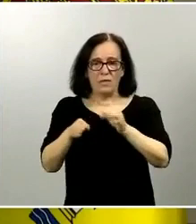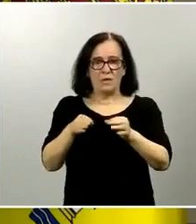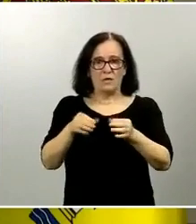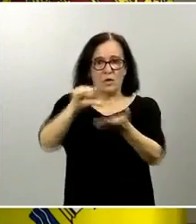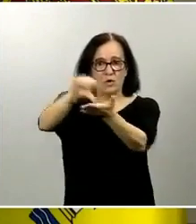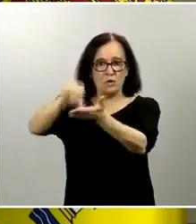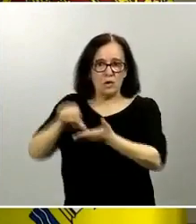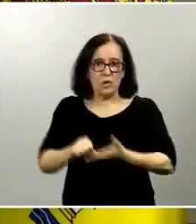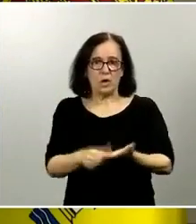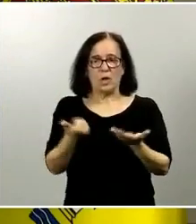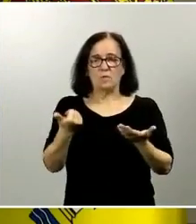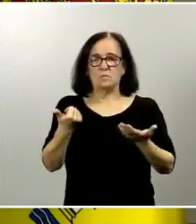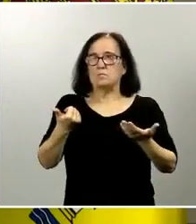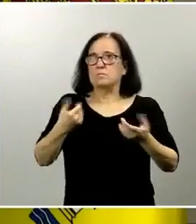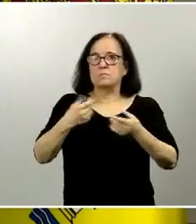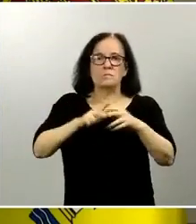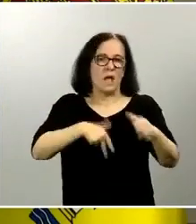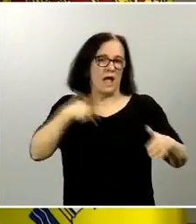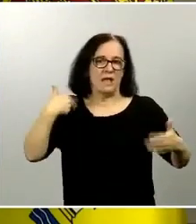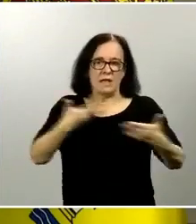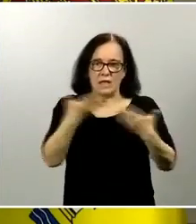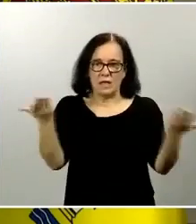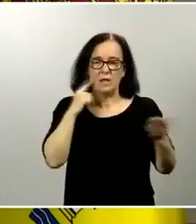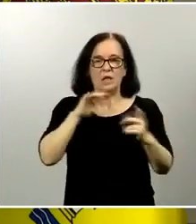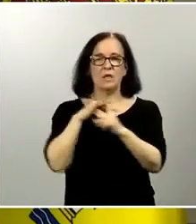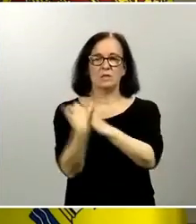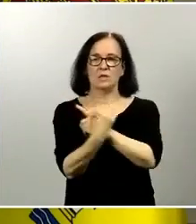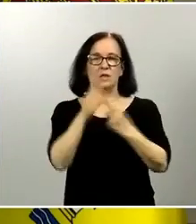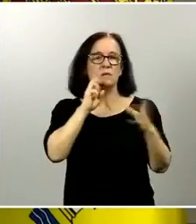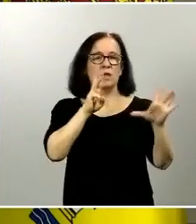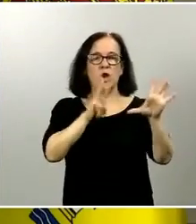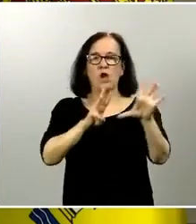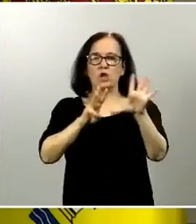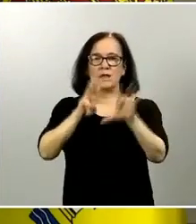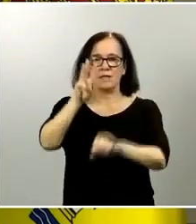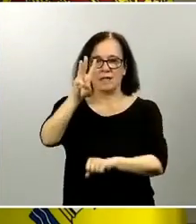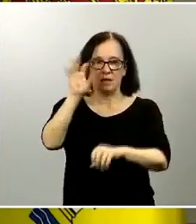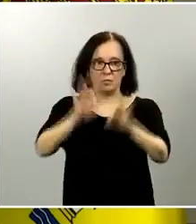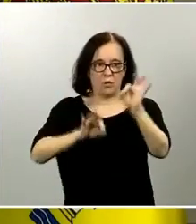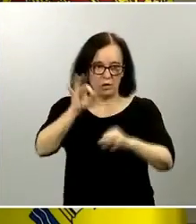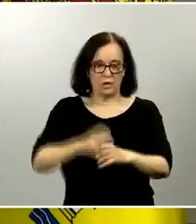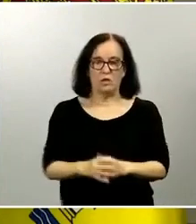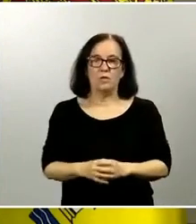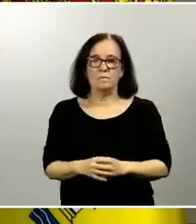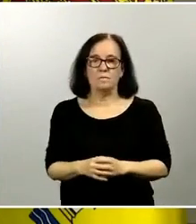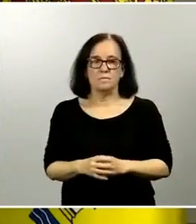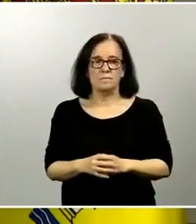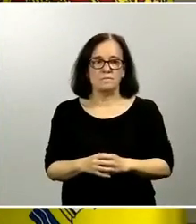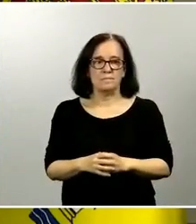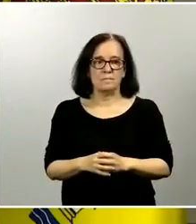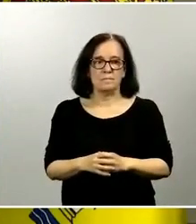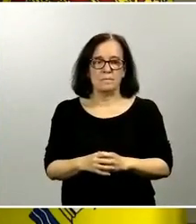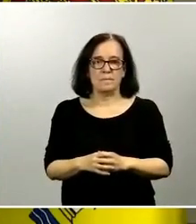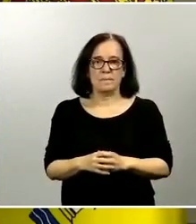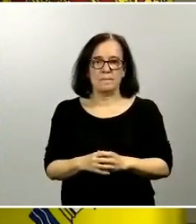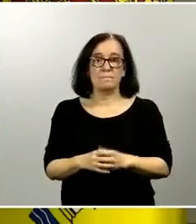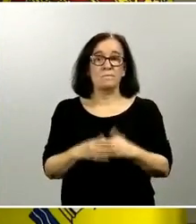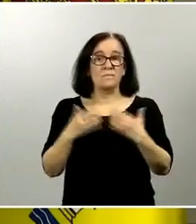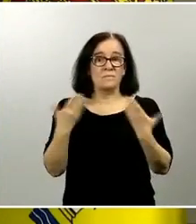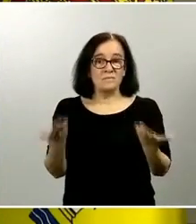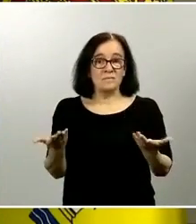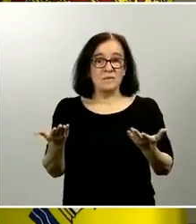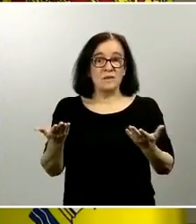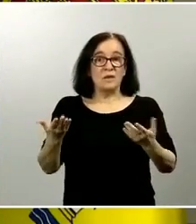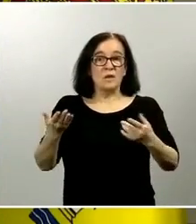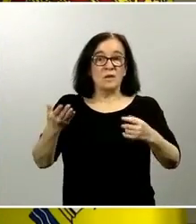la red general en que ya nos situamos en torno al 83% y en cuanto a datos de movilidad